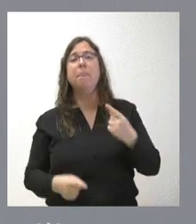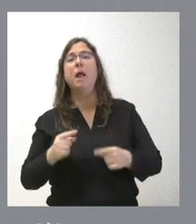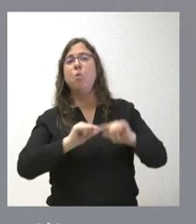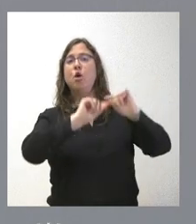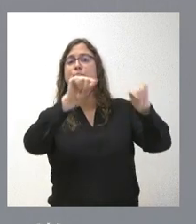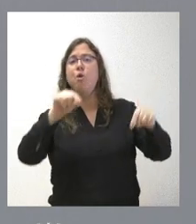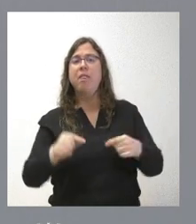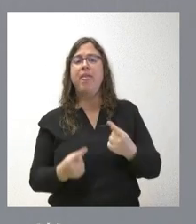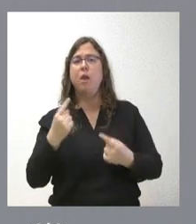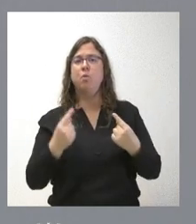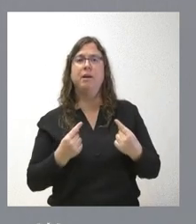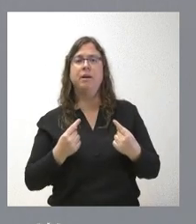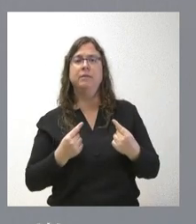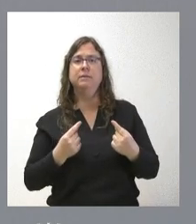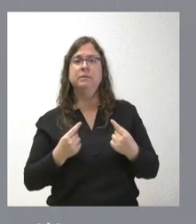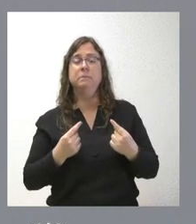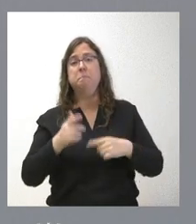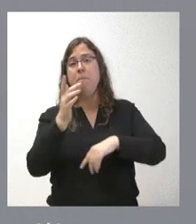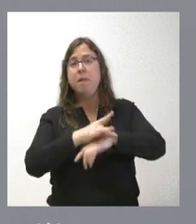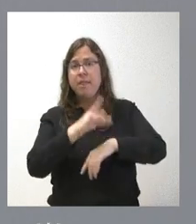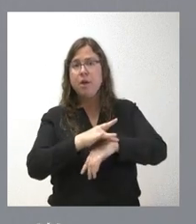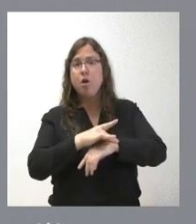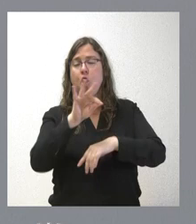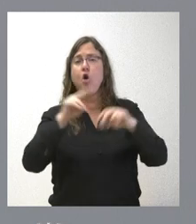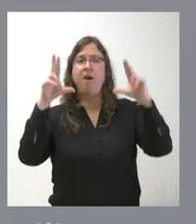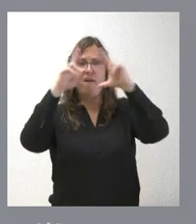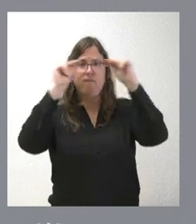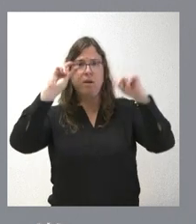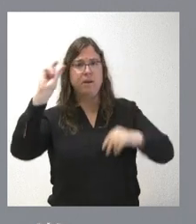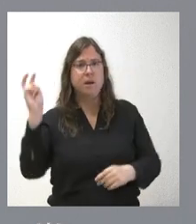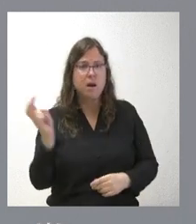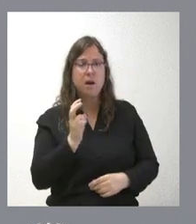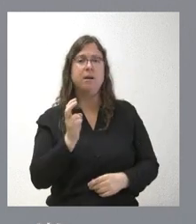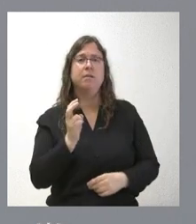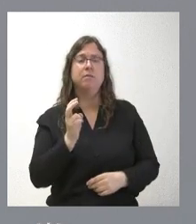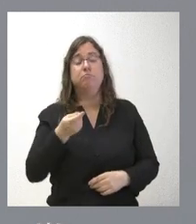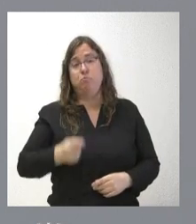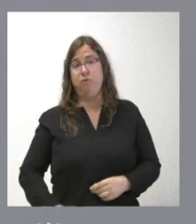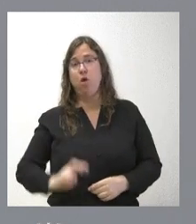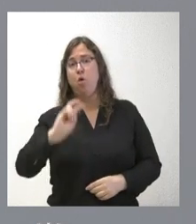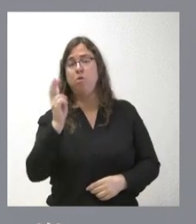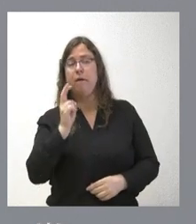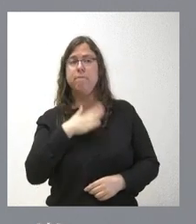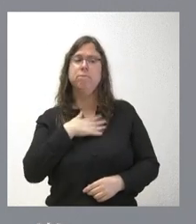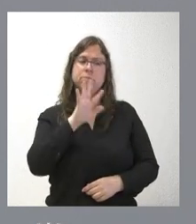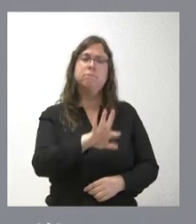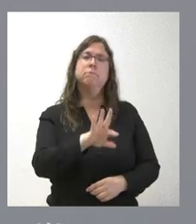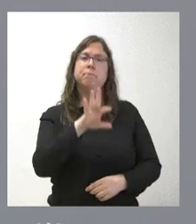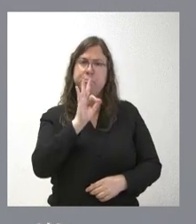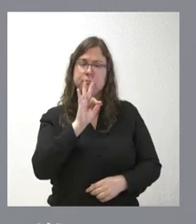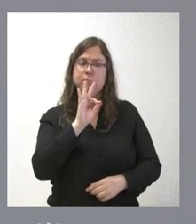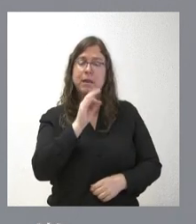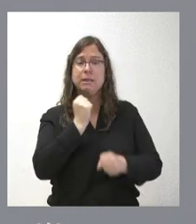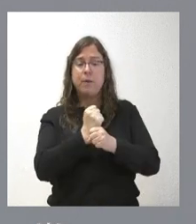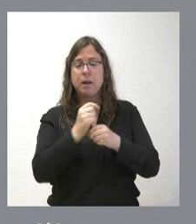de médicos y personal de enfermería y otros profesionales sanitarios que deciden extender su